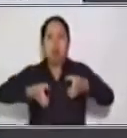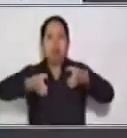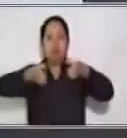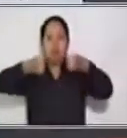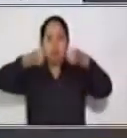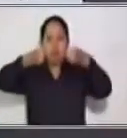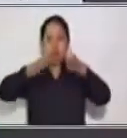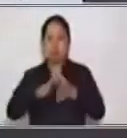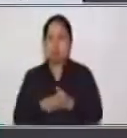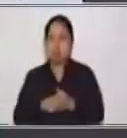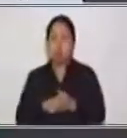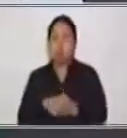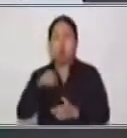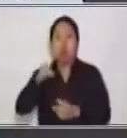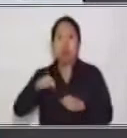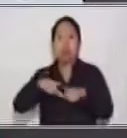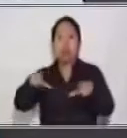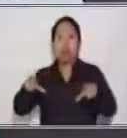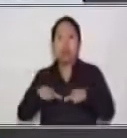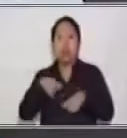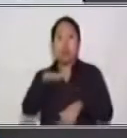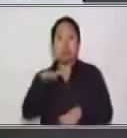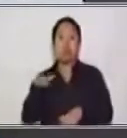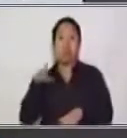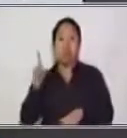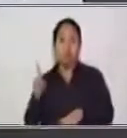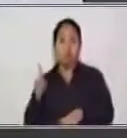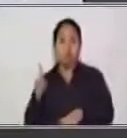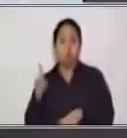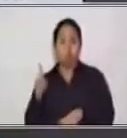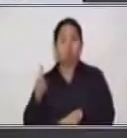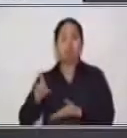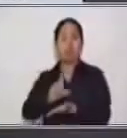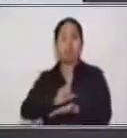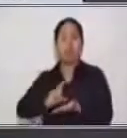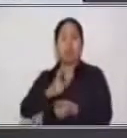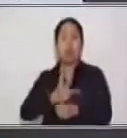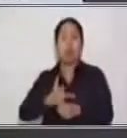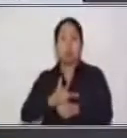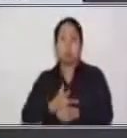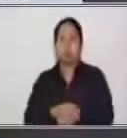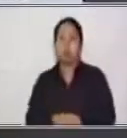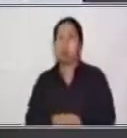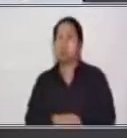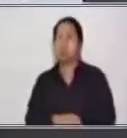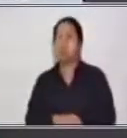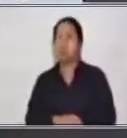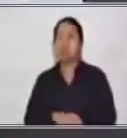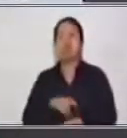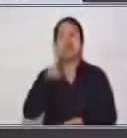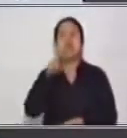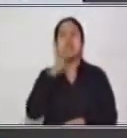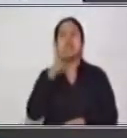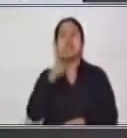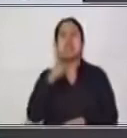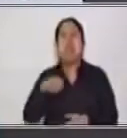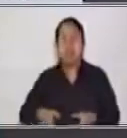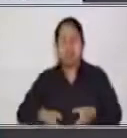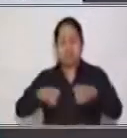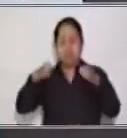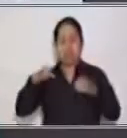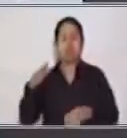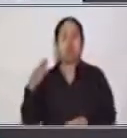que se ubica en la zona 1, precisamente, de la ciudad capital, y corresponde al Banco de Guatemala,